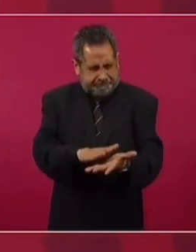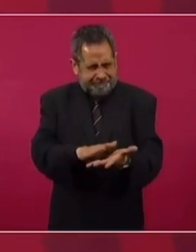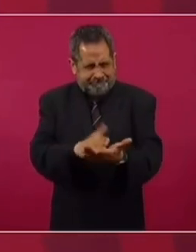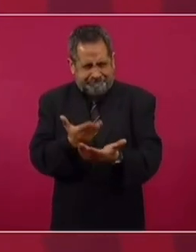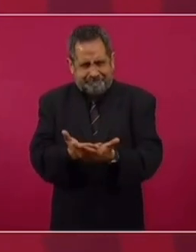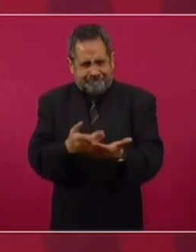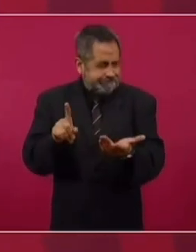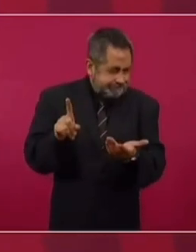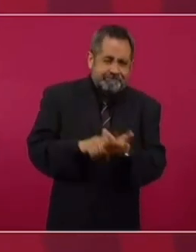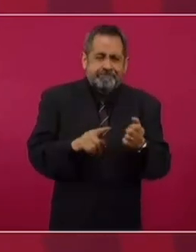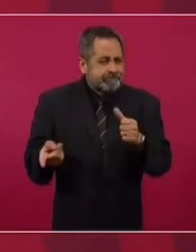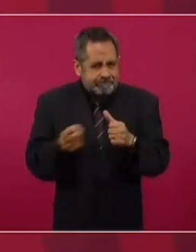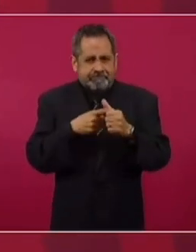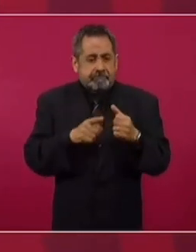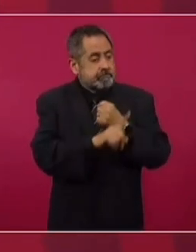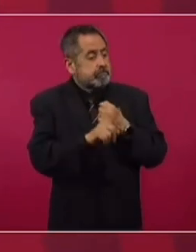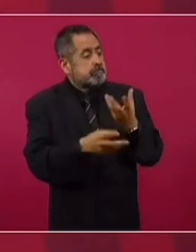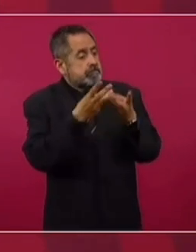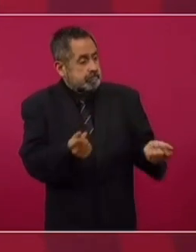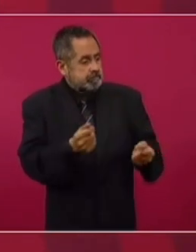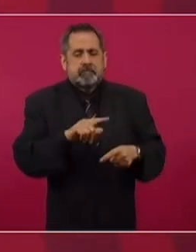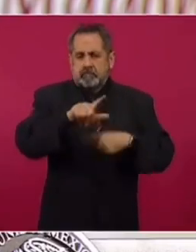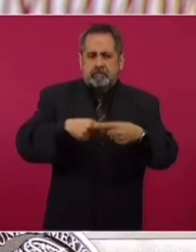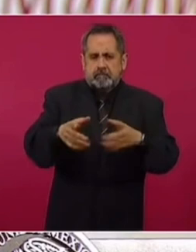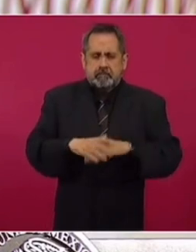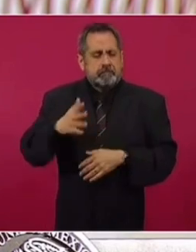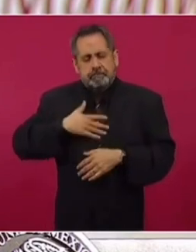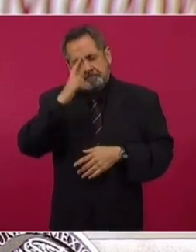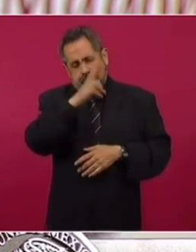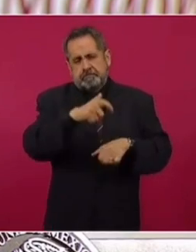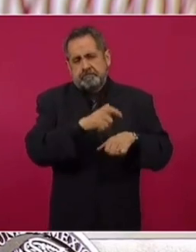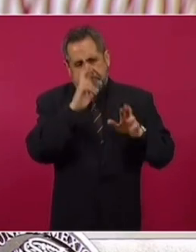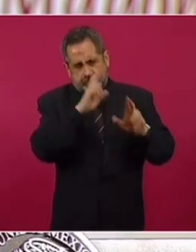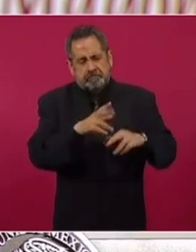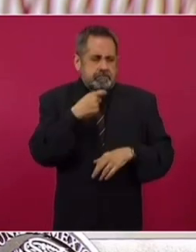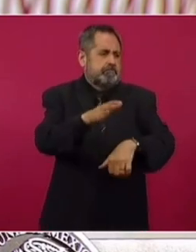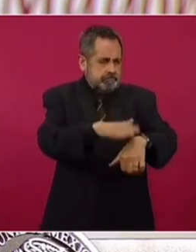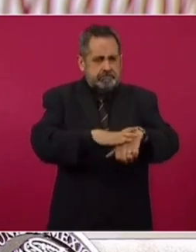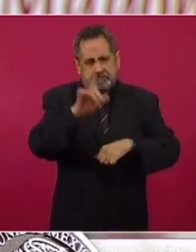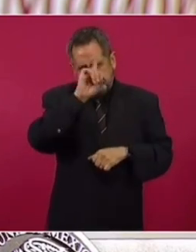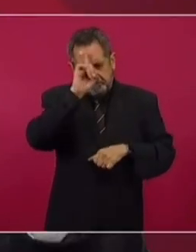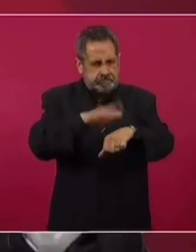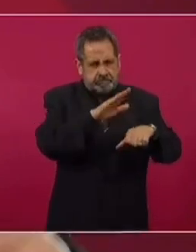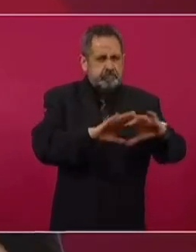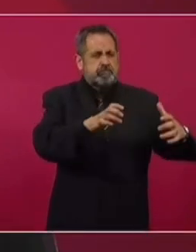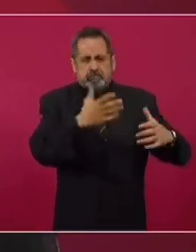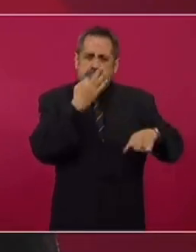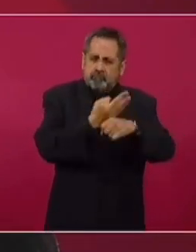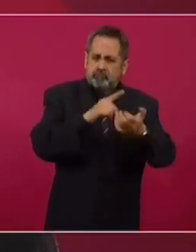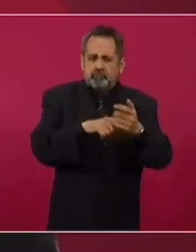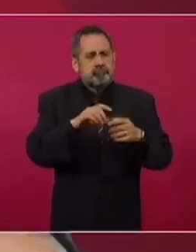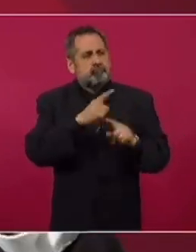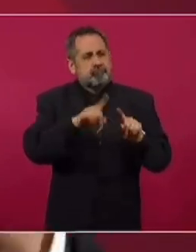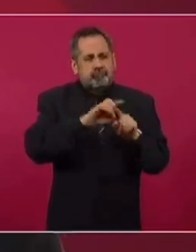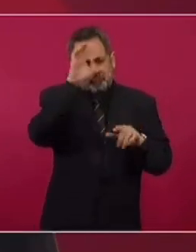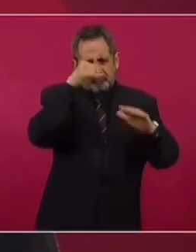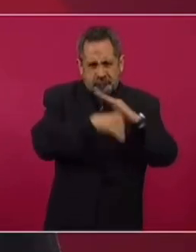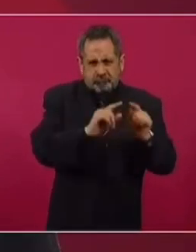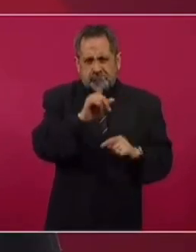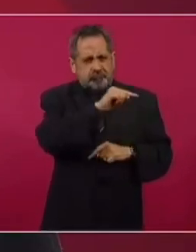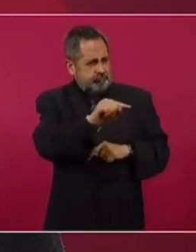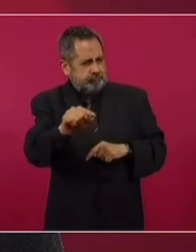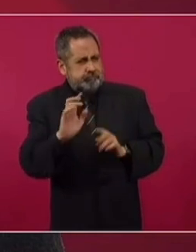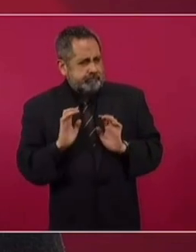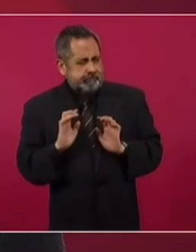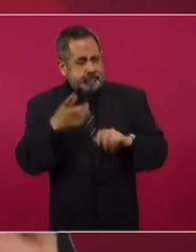que primero solucionar la problemática que enfrentan y nosotros somos respetuosos de ello. Hacemos un exhorto para la comunidad estudiantil, la comunidad científica, la